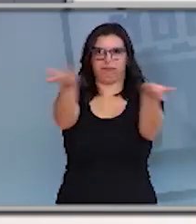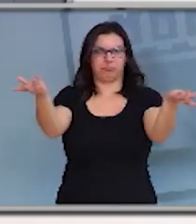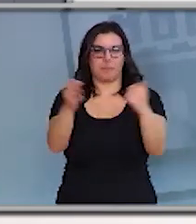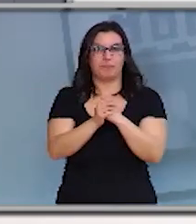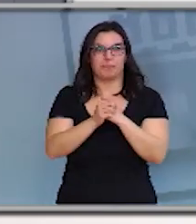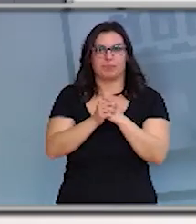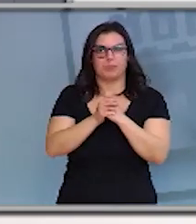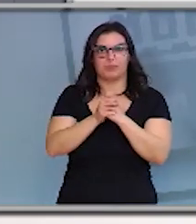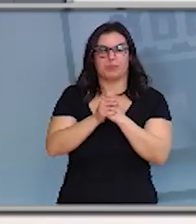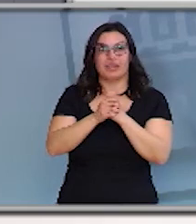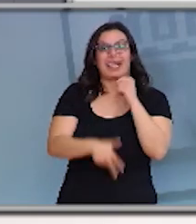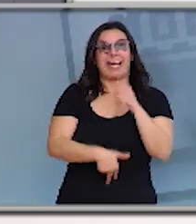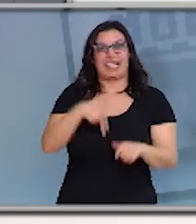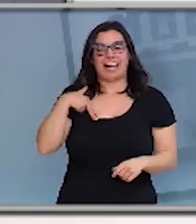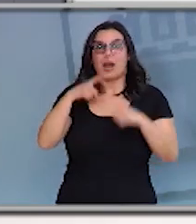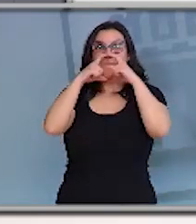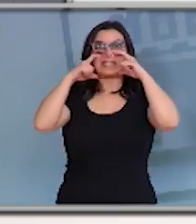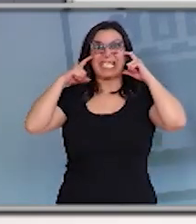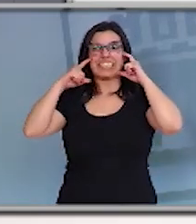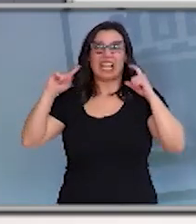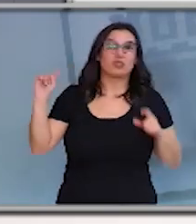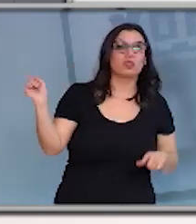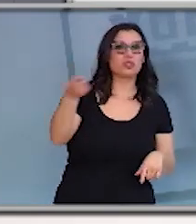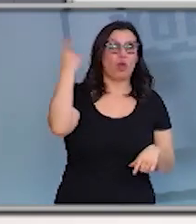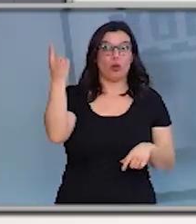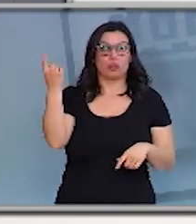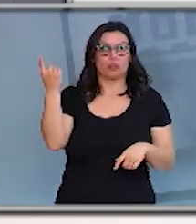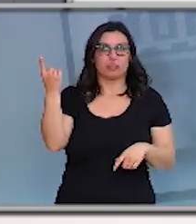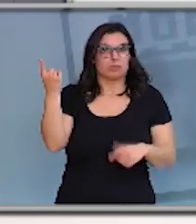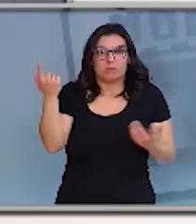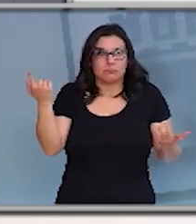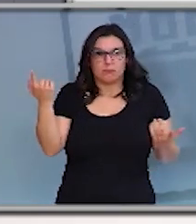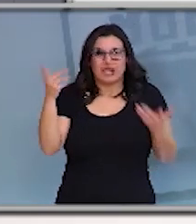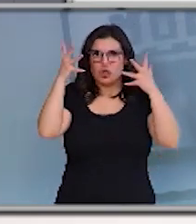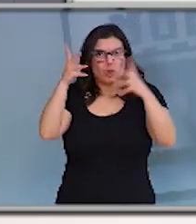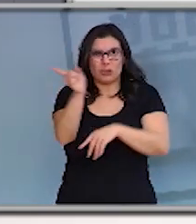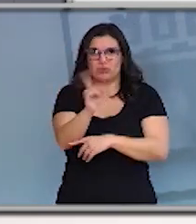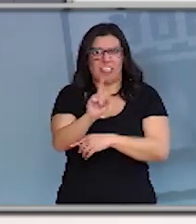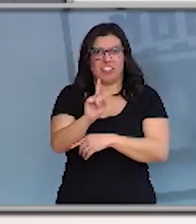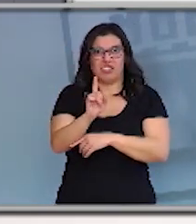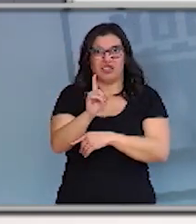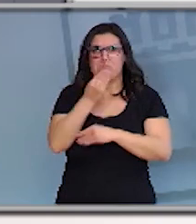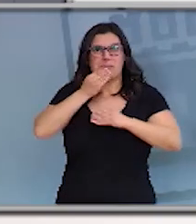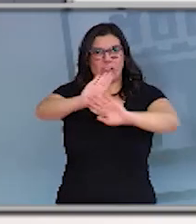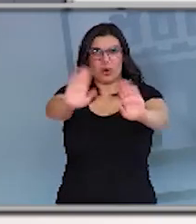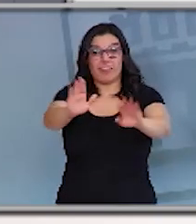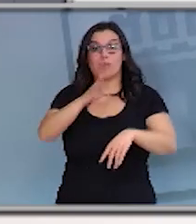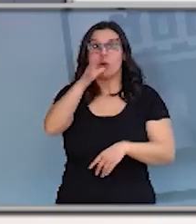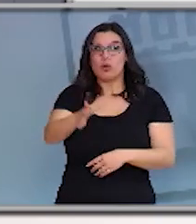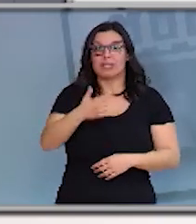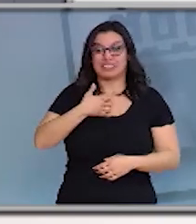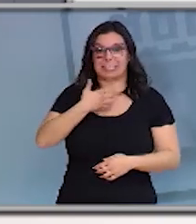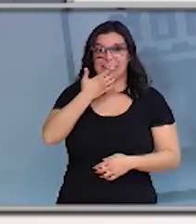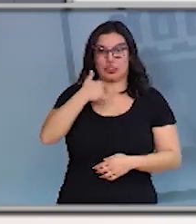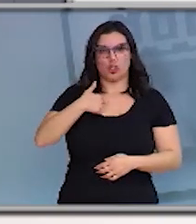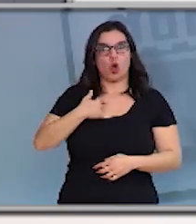el uso generalizado de mascarillas por la población general está desaconsejado porque si me pongo una mascarilla